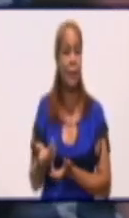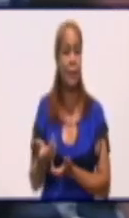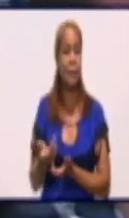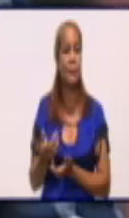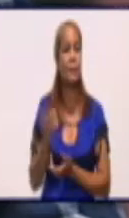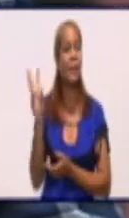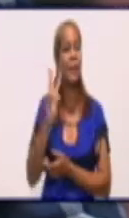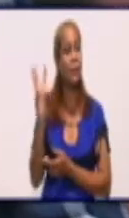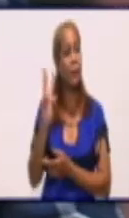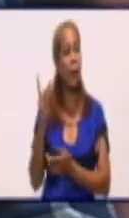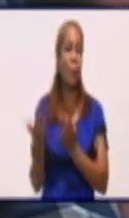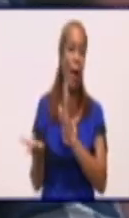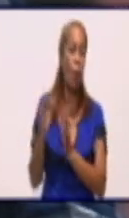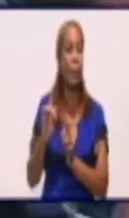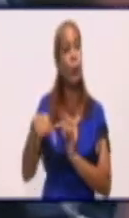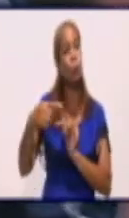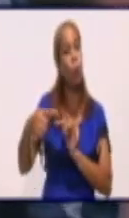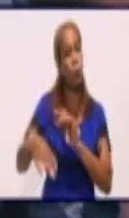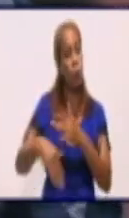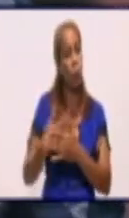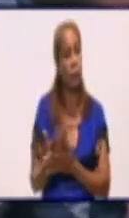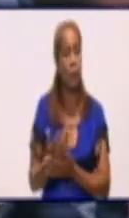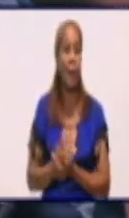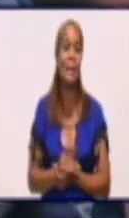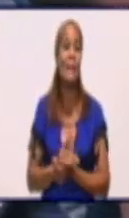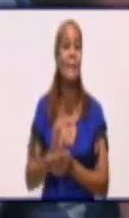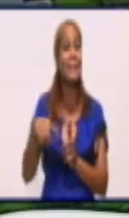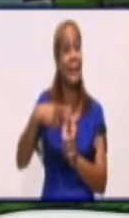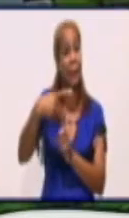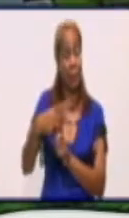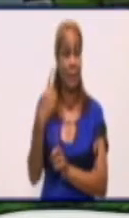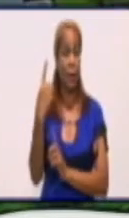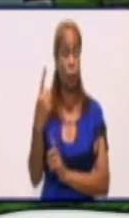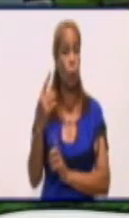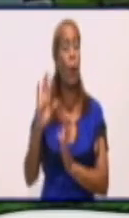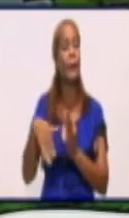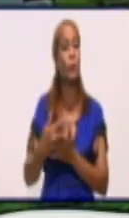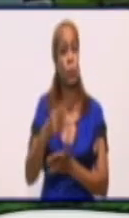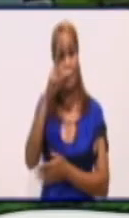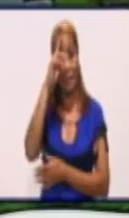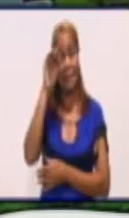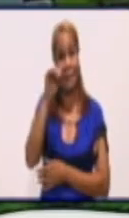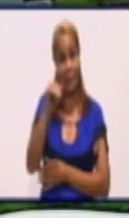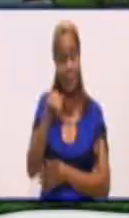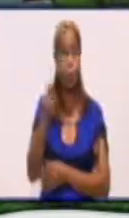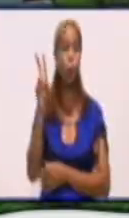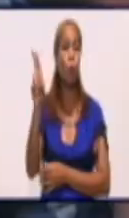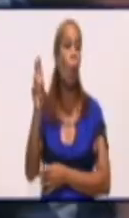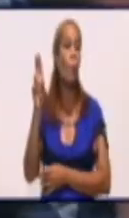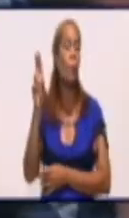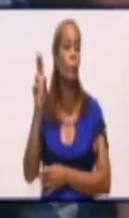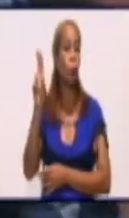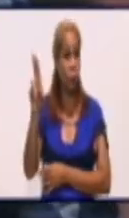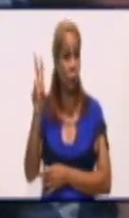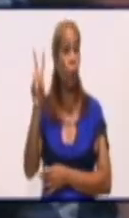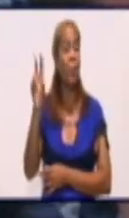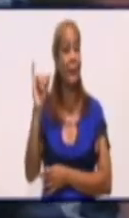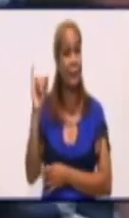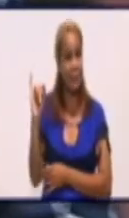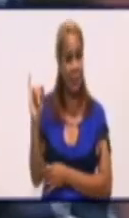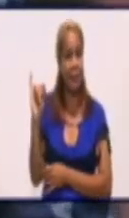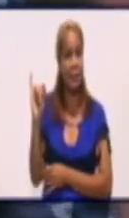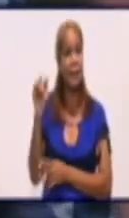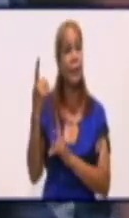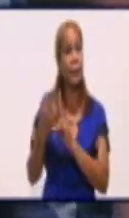Se incrementa uno más, ayer eran 32. En el caso de los ingresos, se produjeron 226 ingresos y un balance